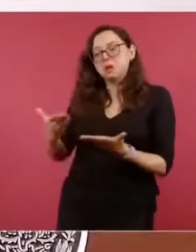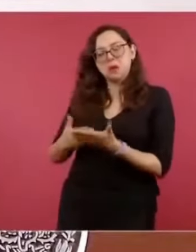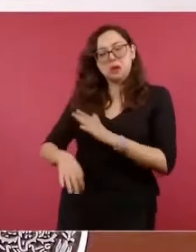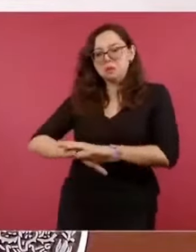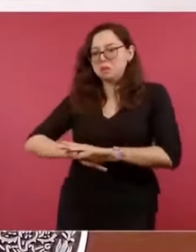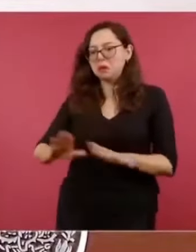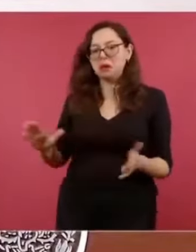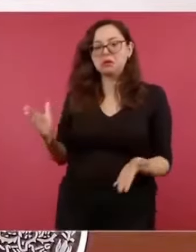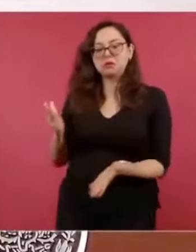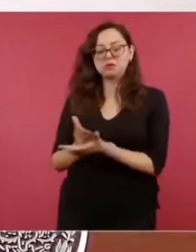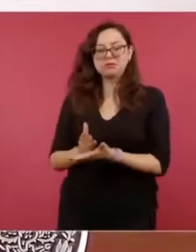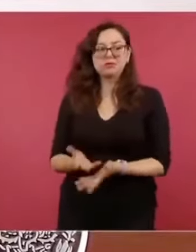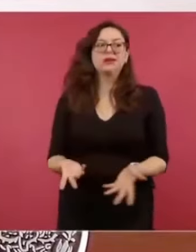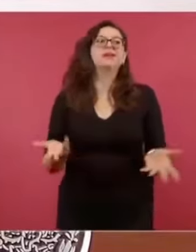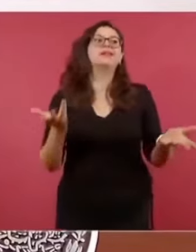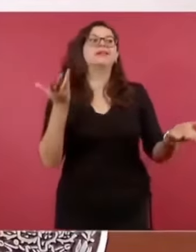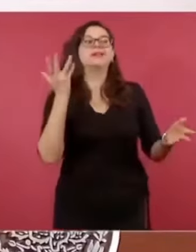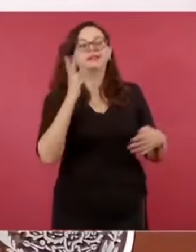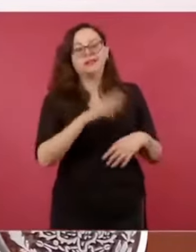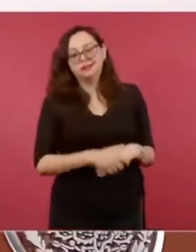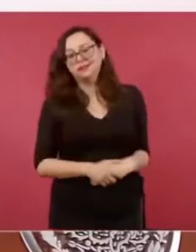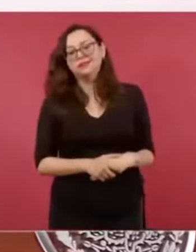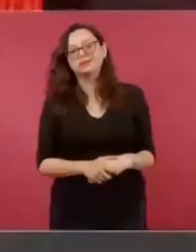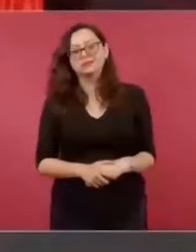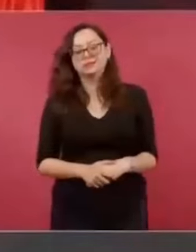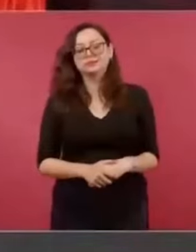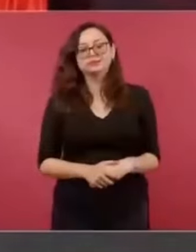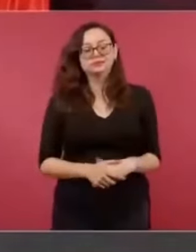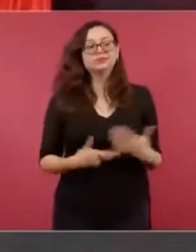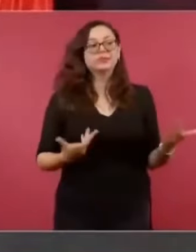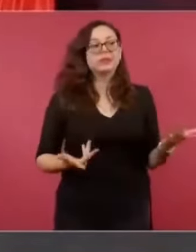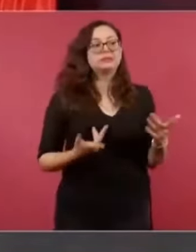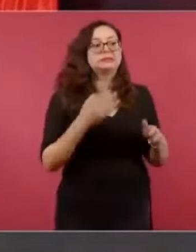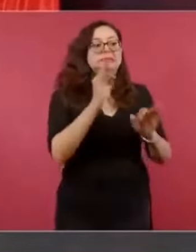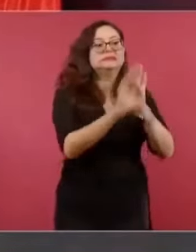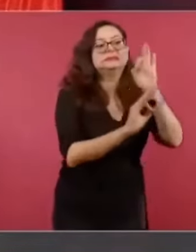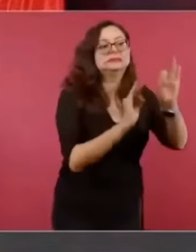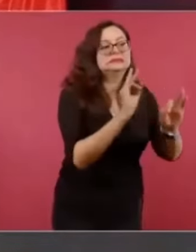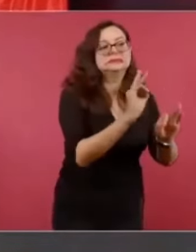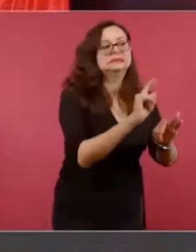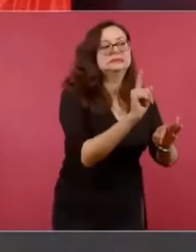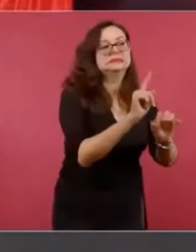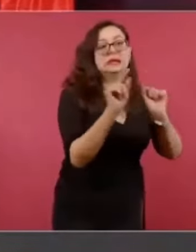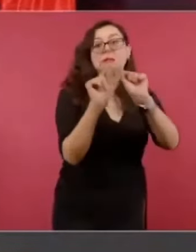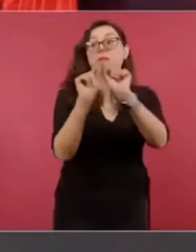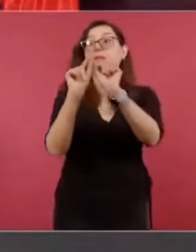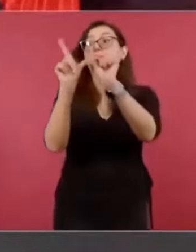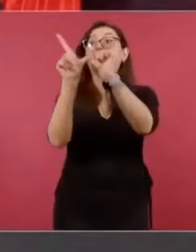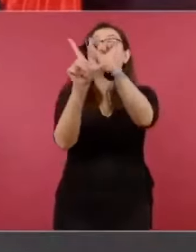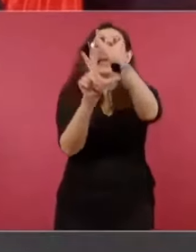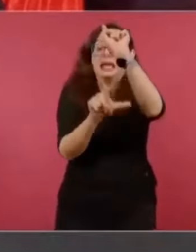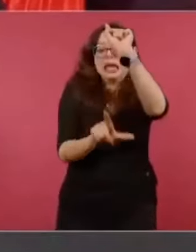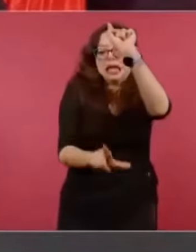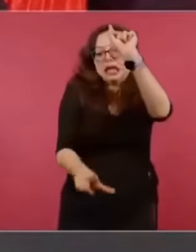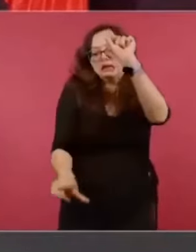porque se apapacha a todos, a todos.